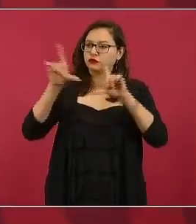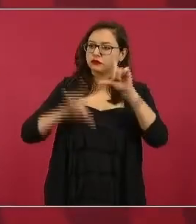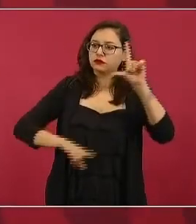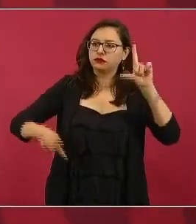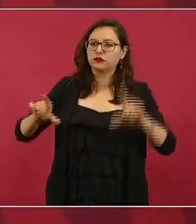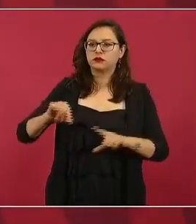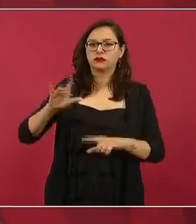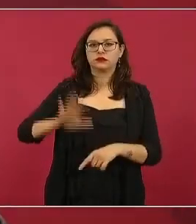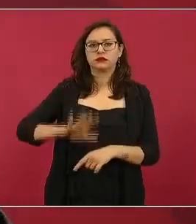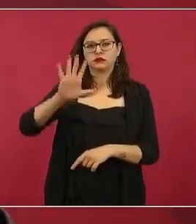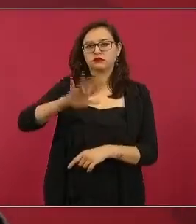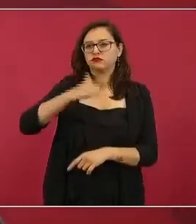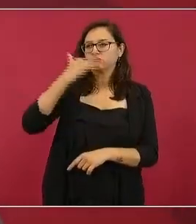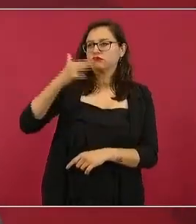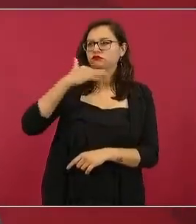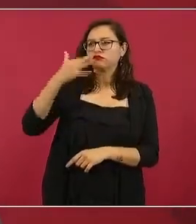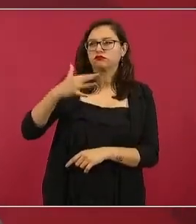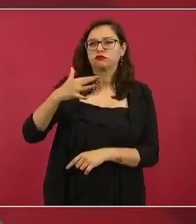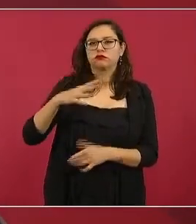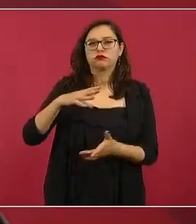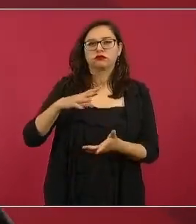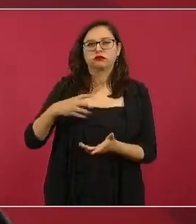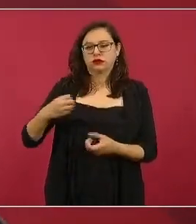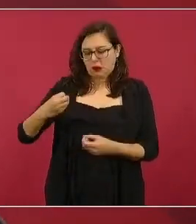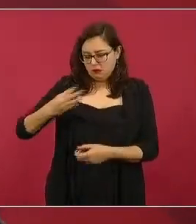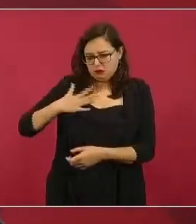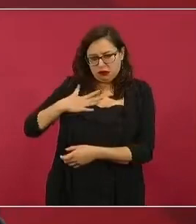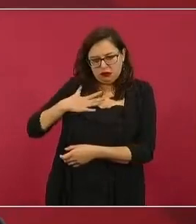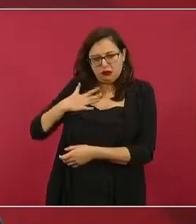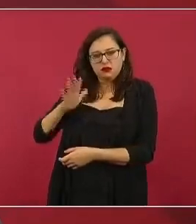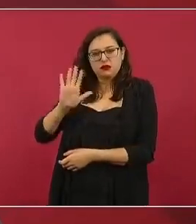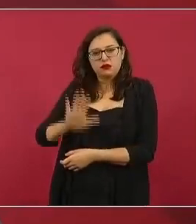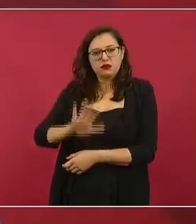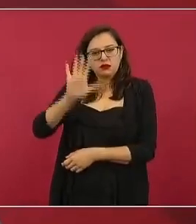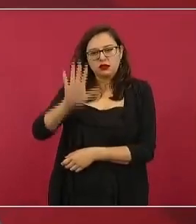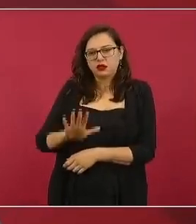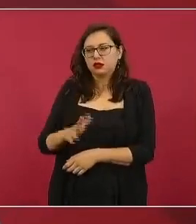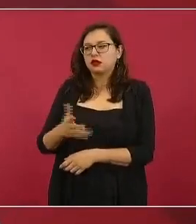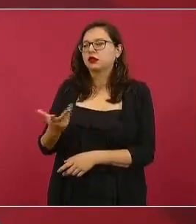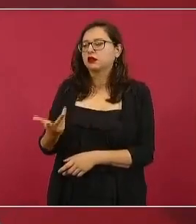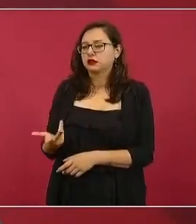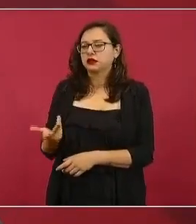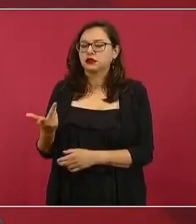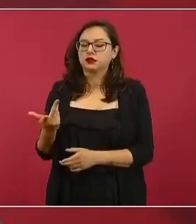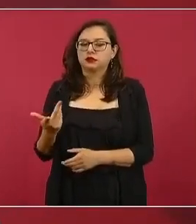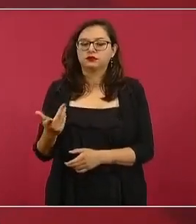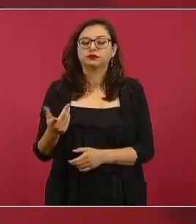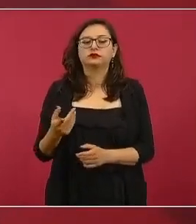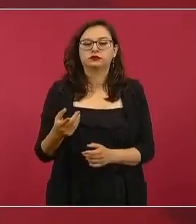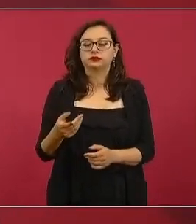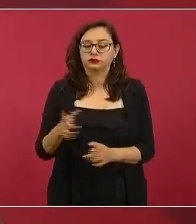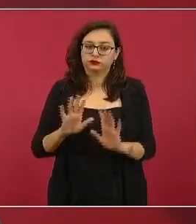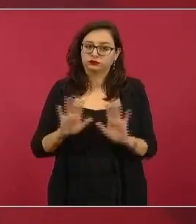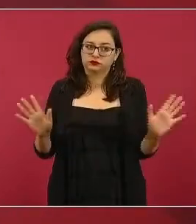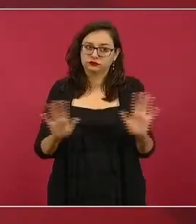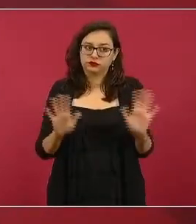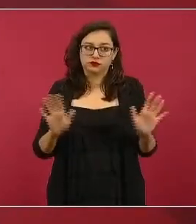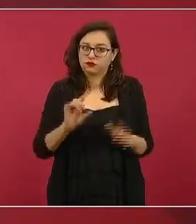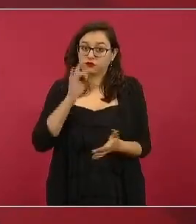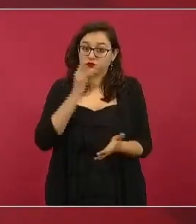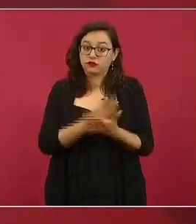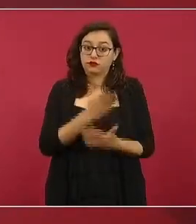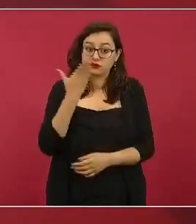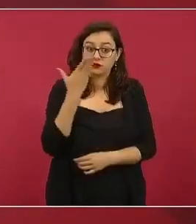entonces lo demás es libertad que resuelvan nosotros